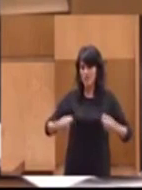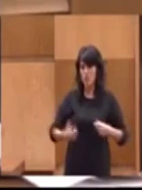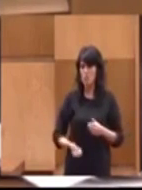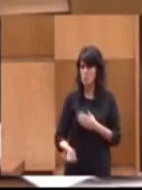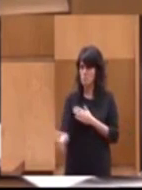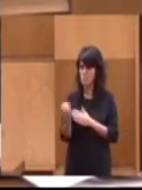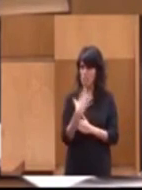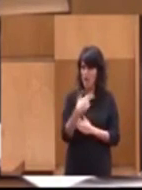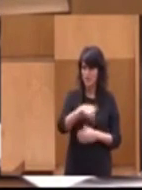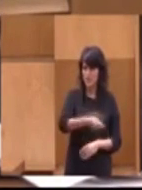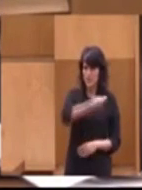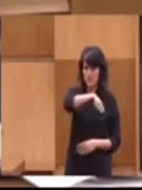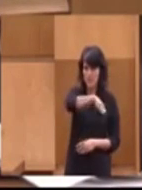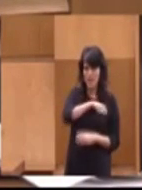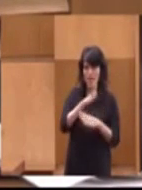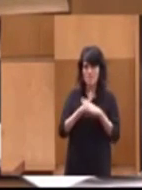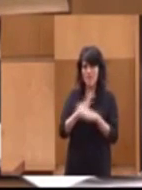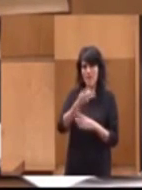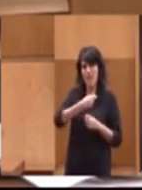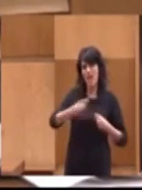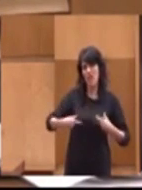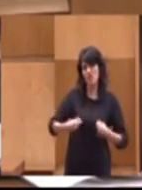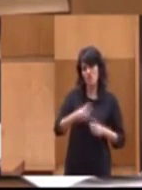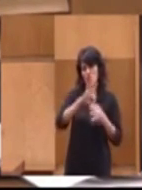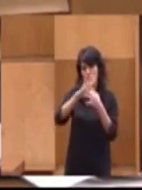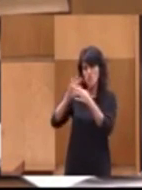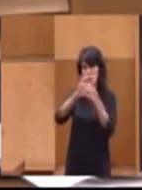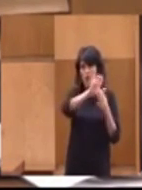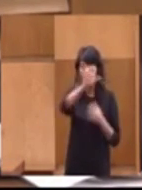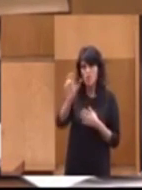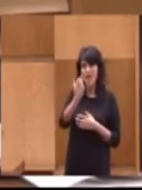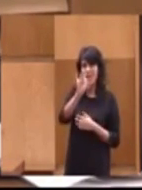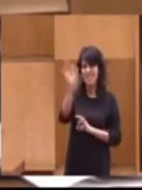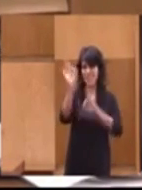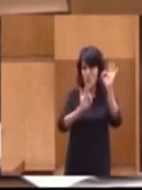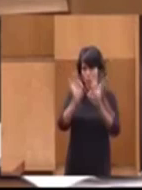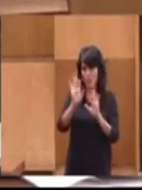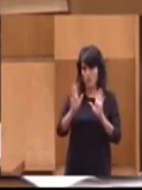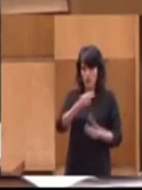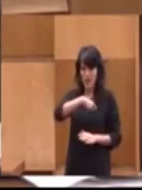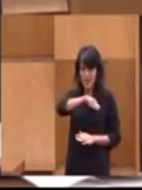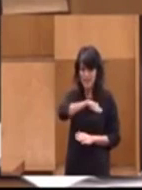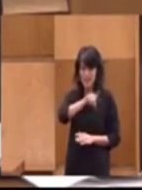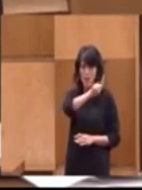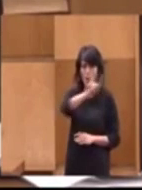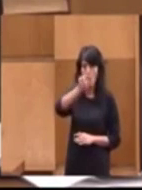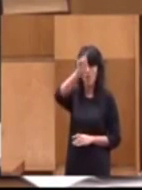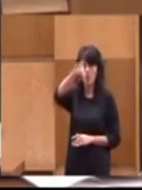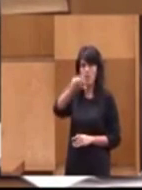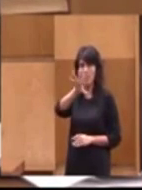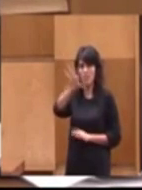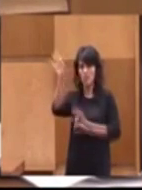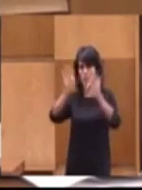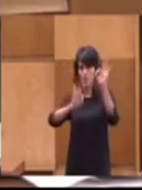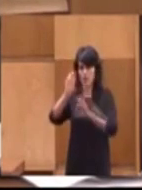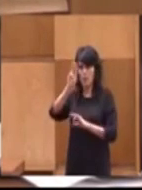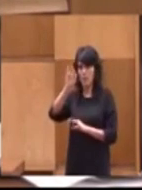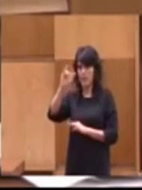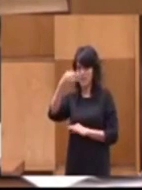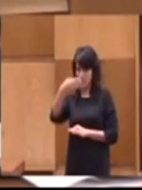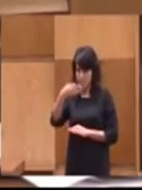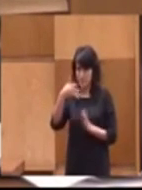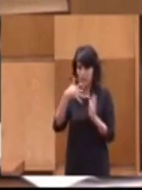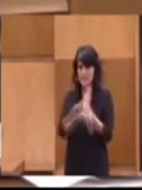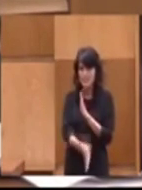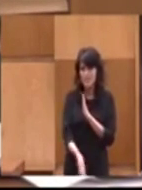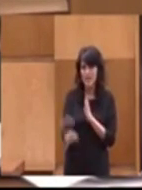España. La media de gasto en pensiones en la Unión Europea es el 15%, mientras que en España está en el 11,5% del PIB. Con lo cual,